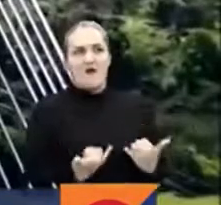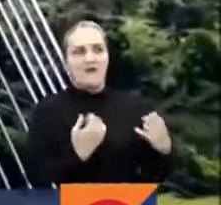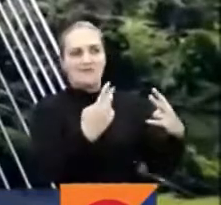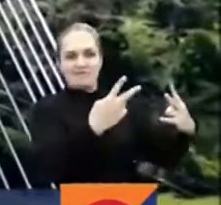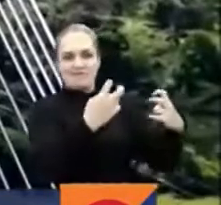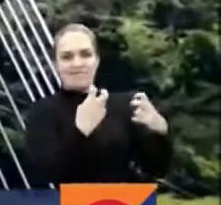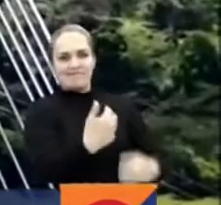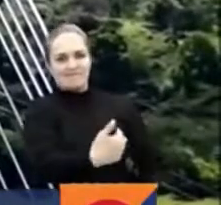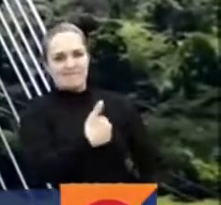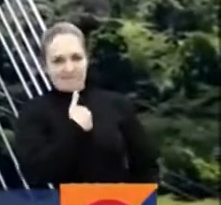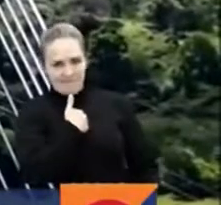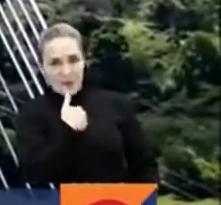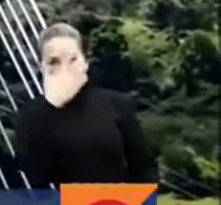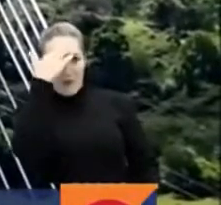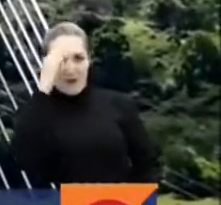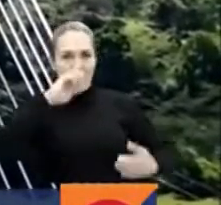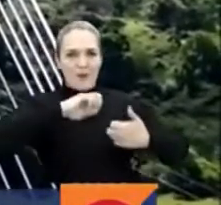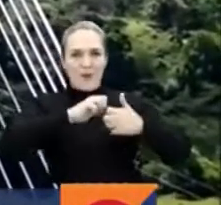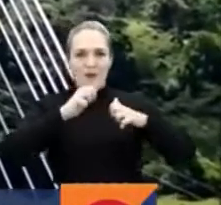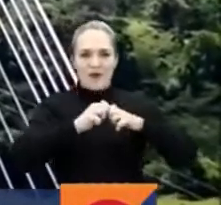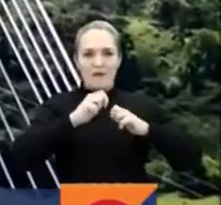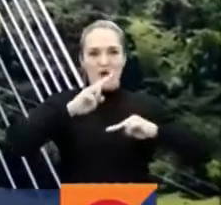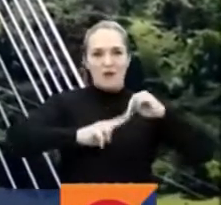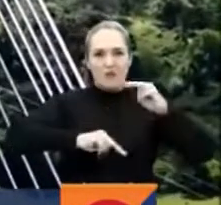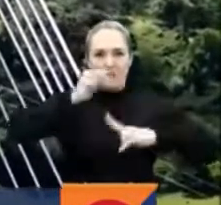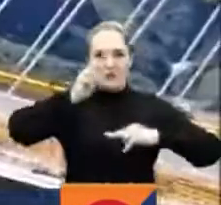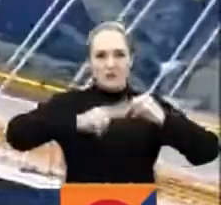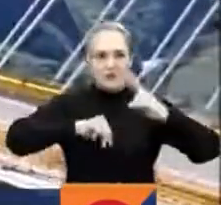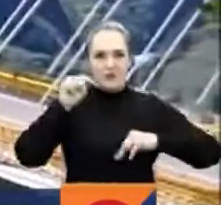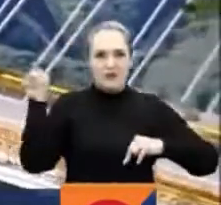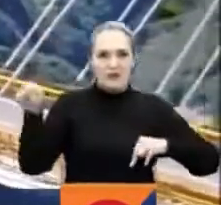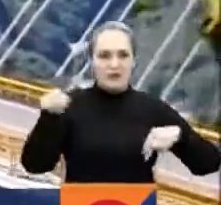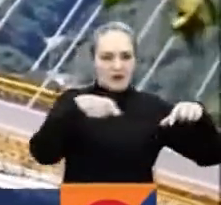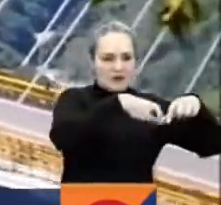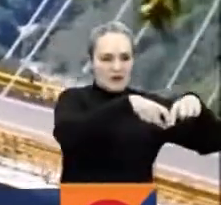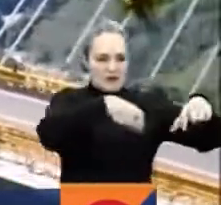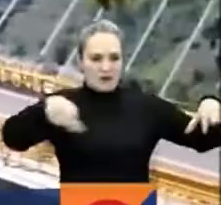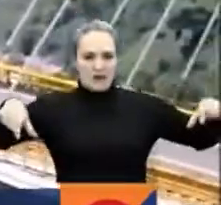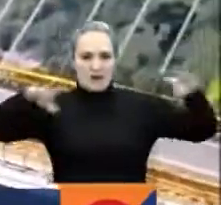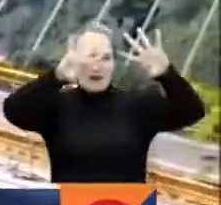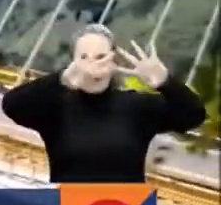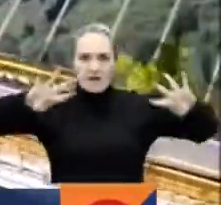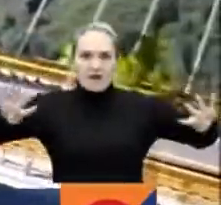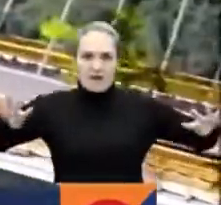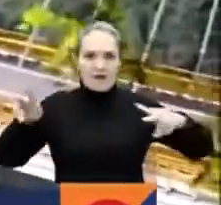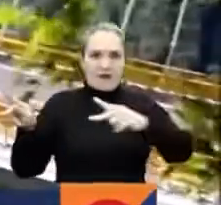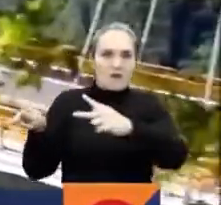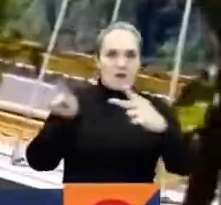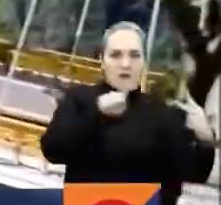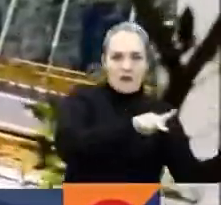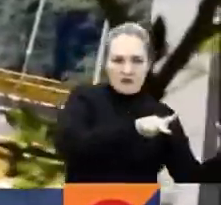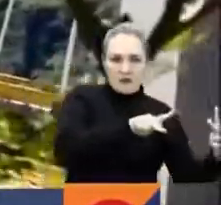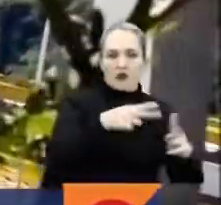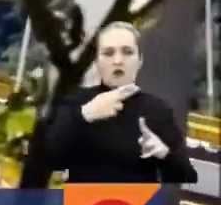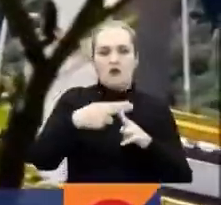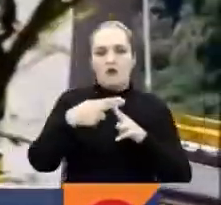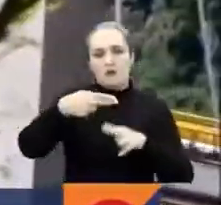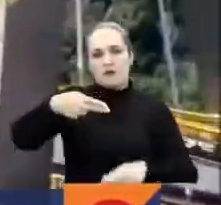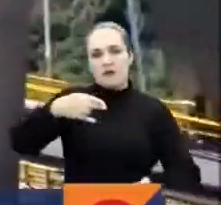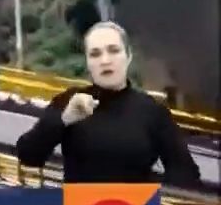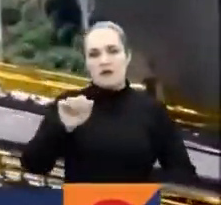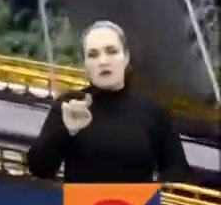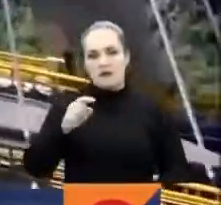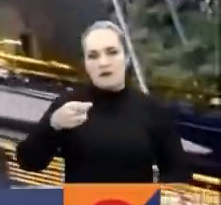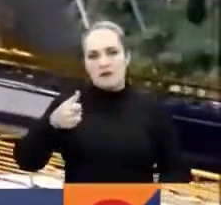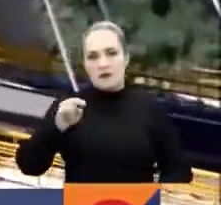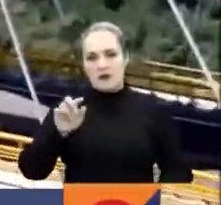deficiencias y daños causados en la construcción del puente Isgaura, avaluados en 23 mil millones